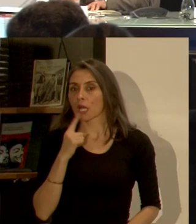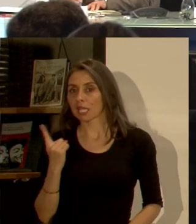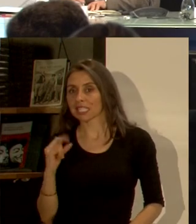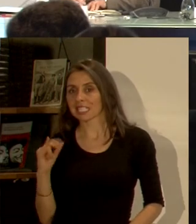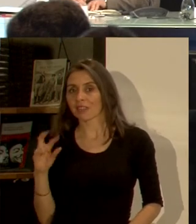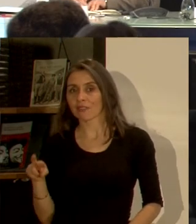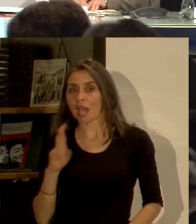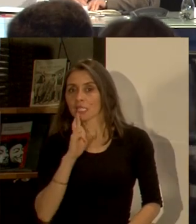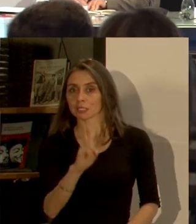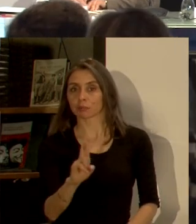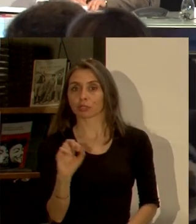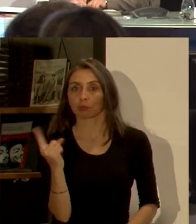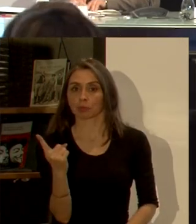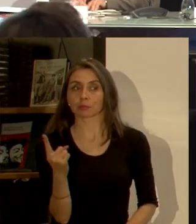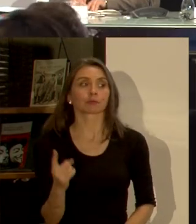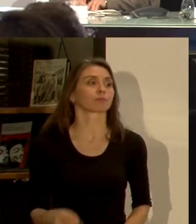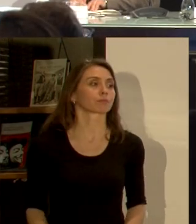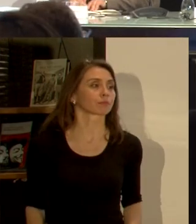eso